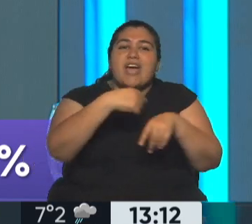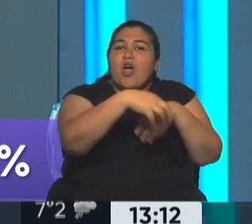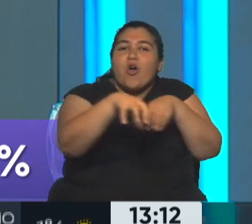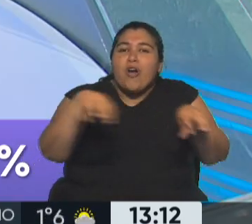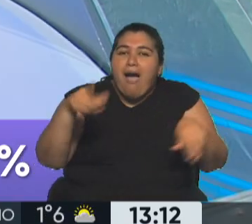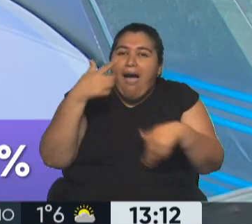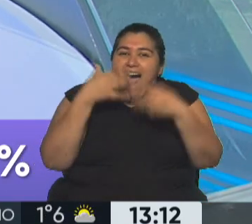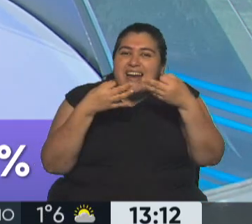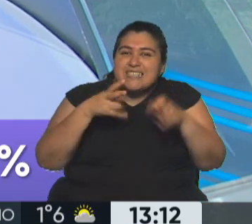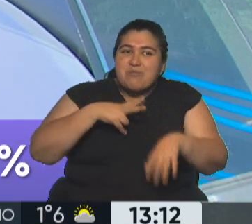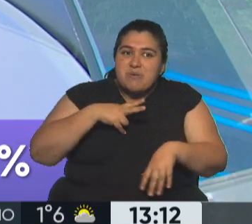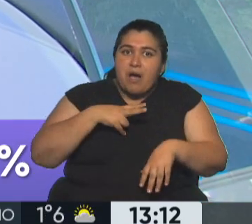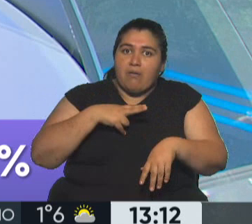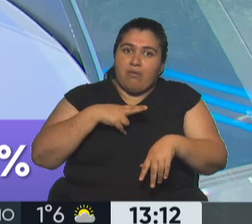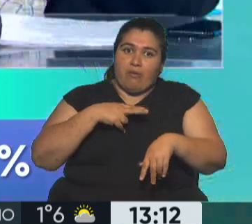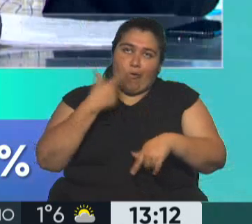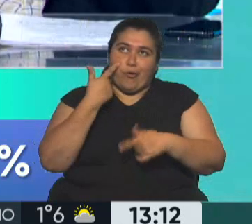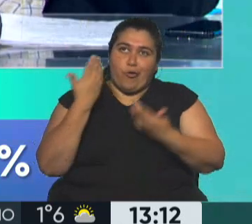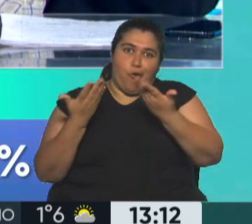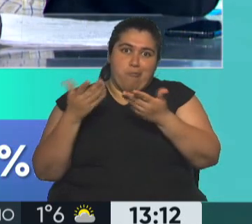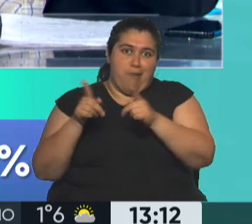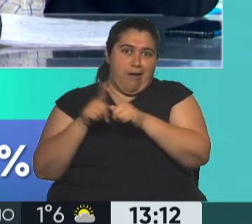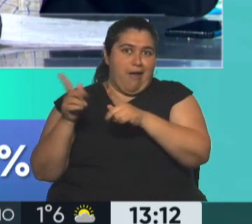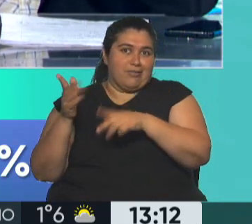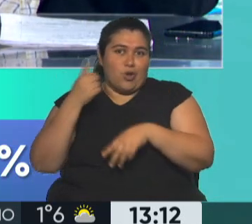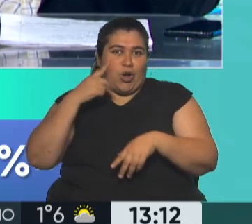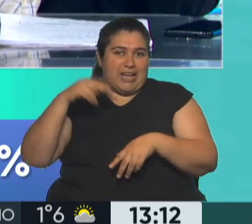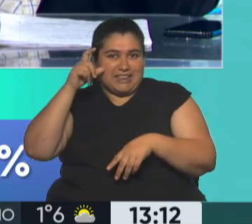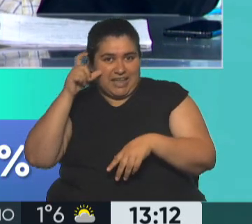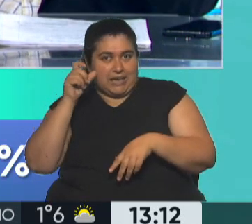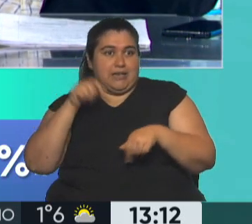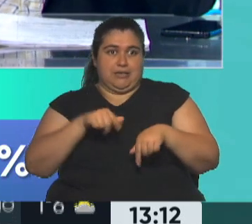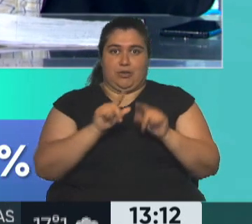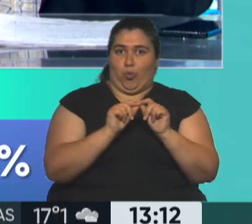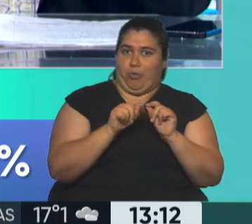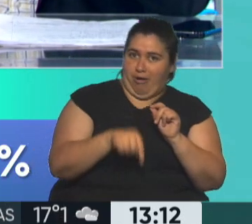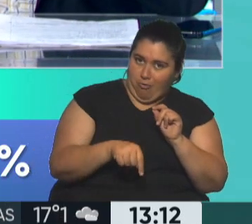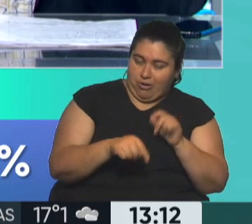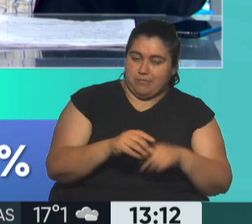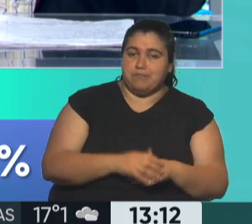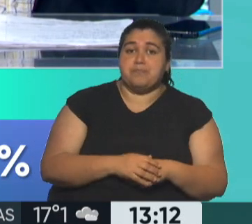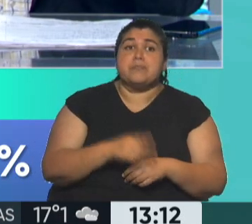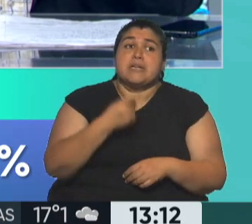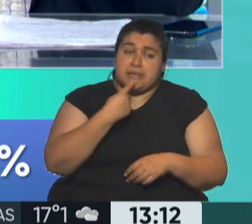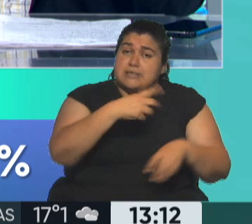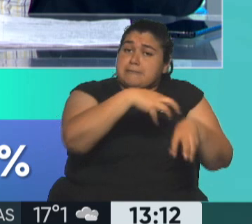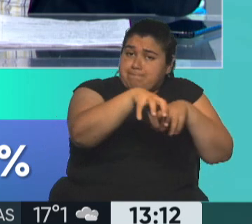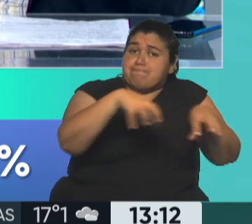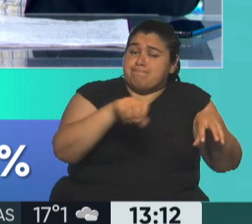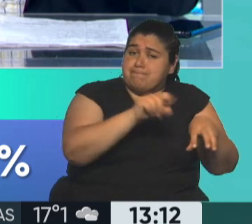por eso mismo cerraste con lo que iba a decir. Justamente lo que están marcando las consultoras privadas es que esa tendencia